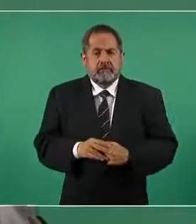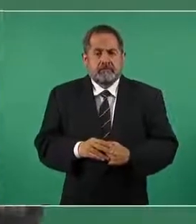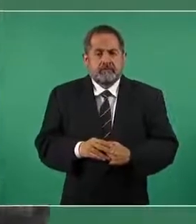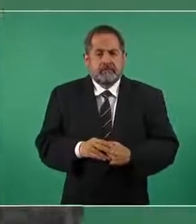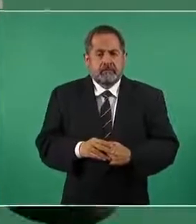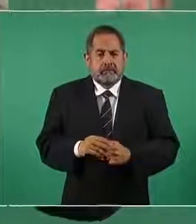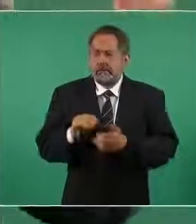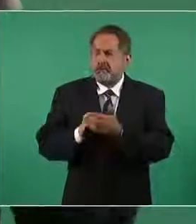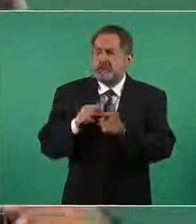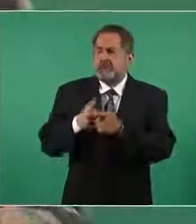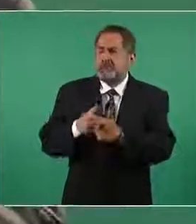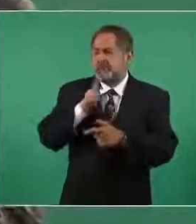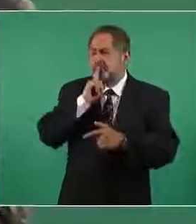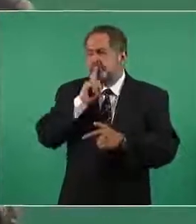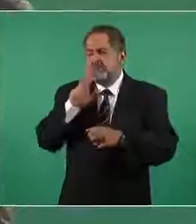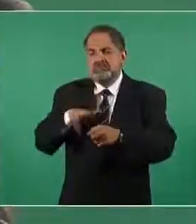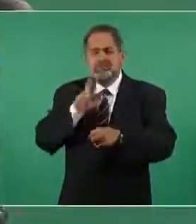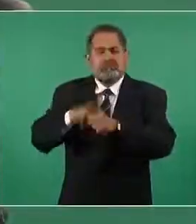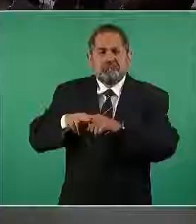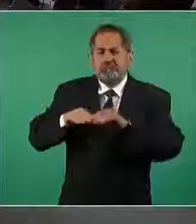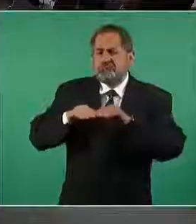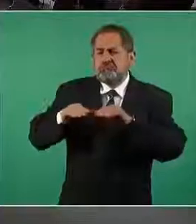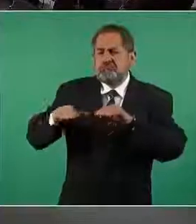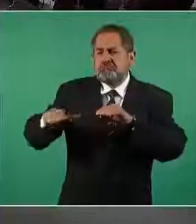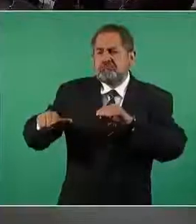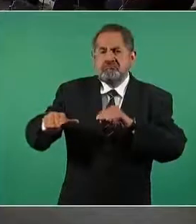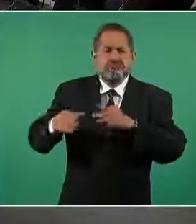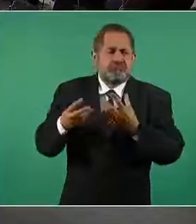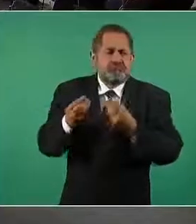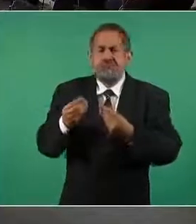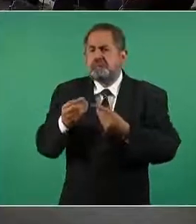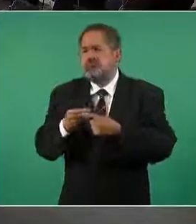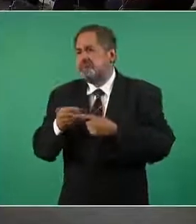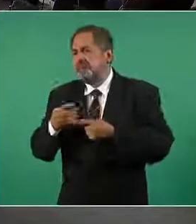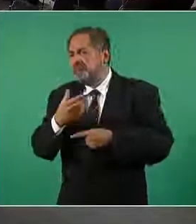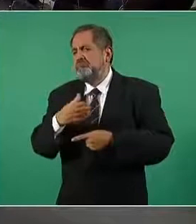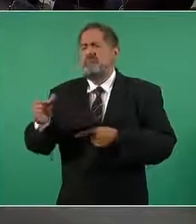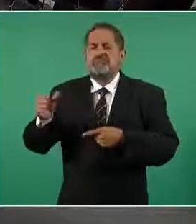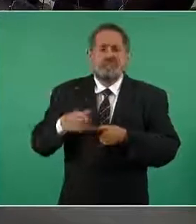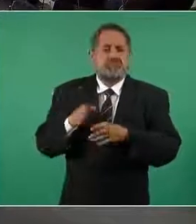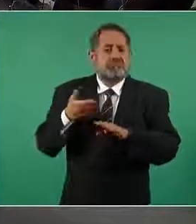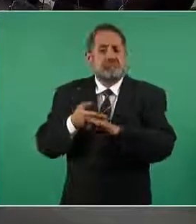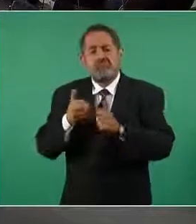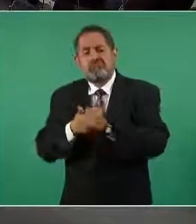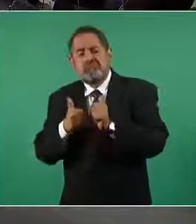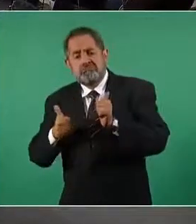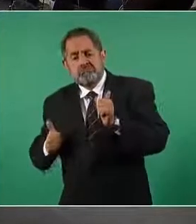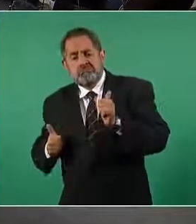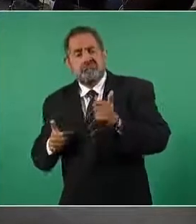siguió siendo muy rural con mucho atraso